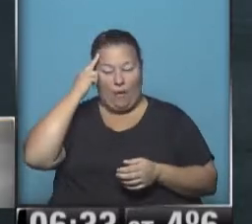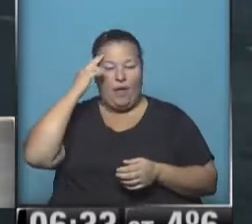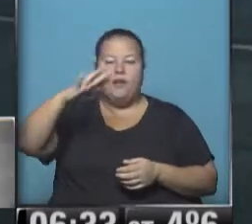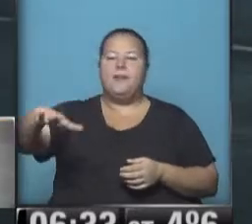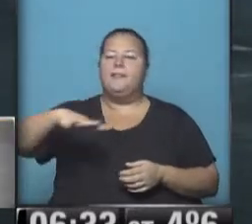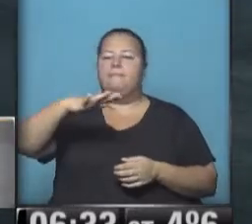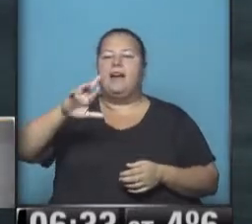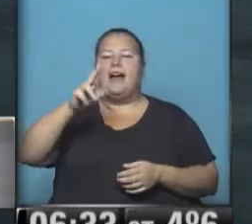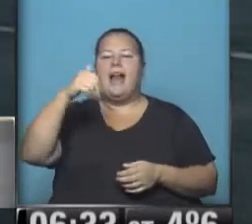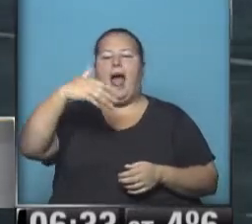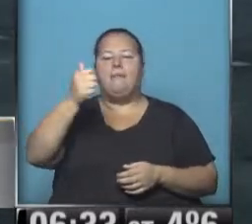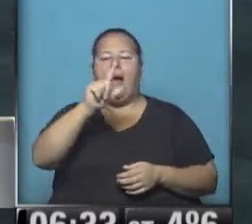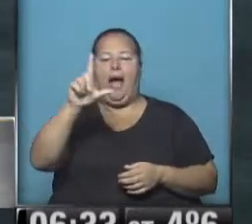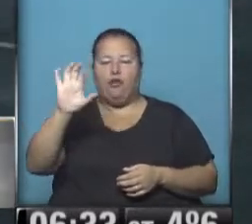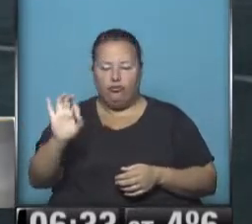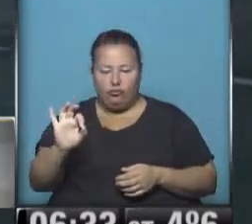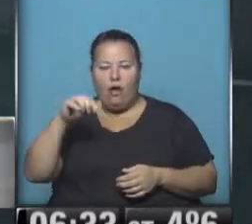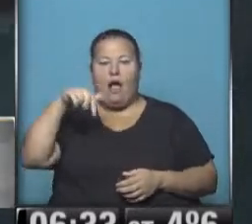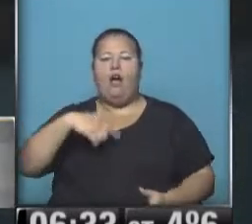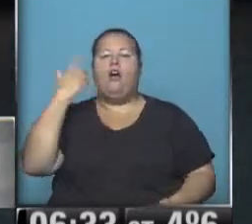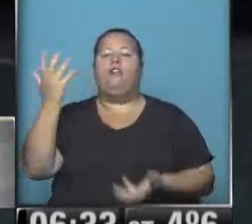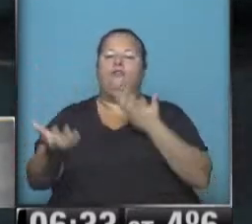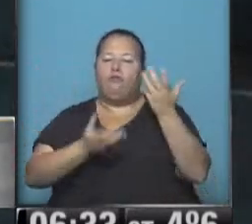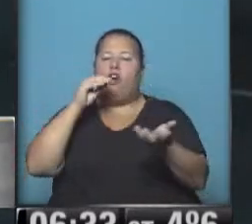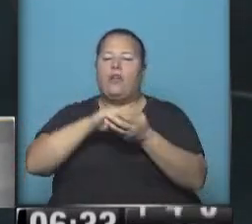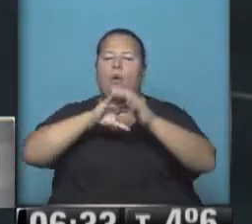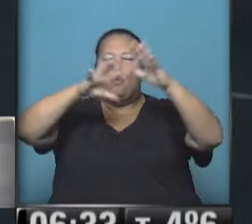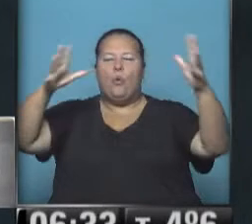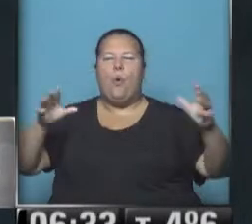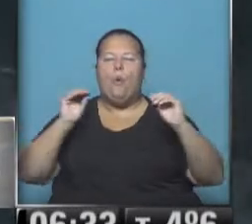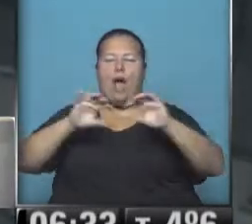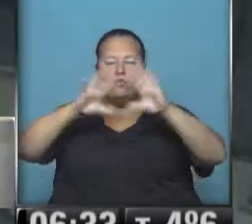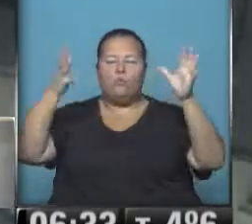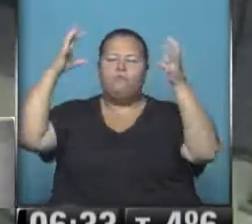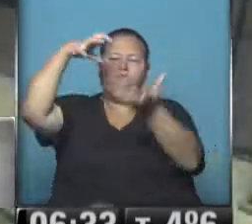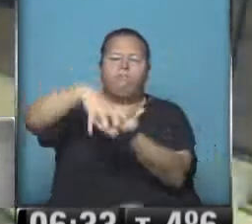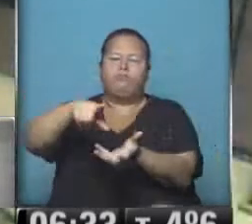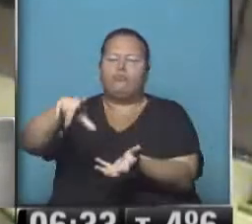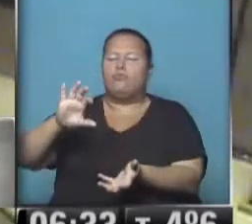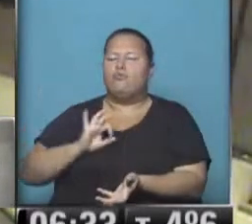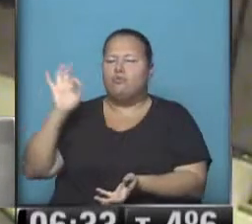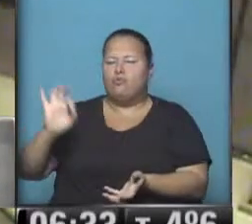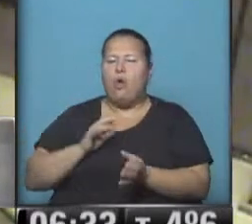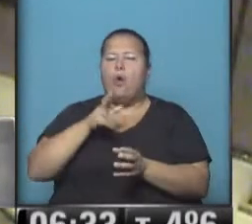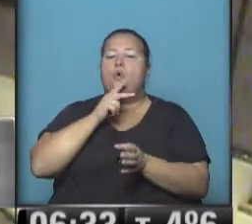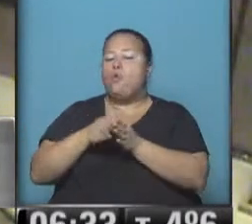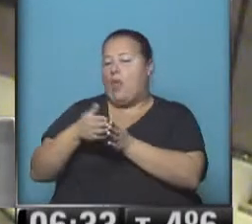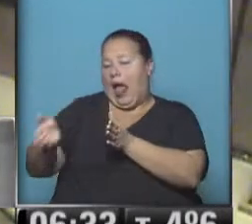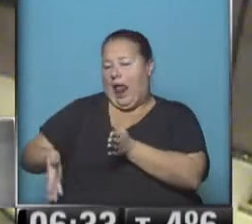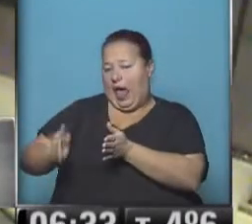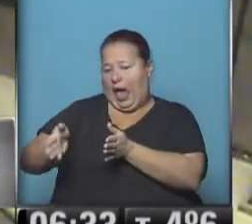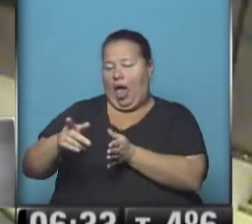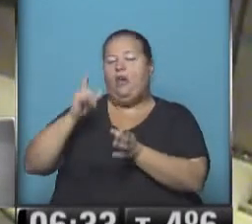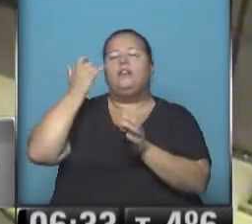de Ramallo, se está incendiando nuevamente un basural que está instalado de hace muchos años en la vea de la ruta. Ya